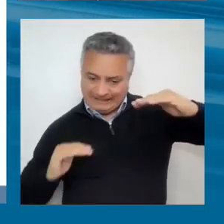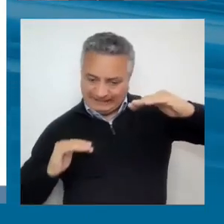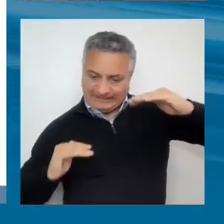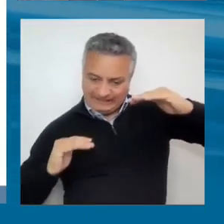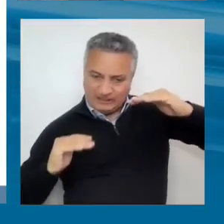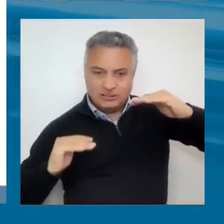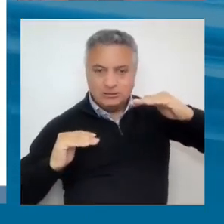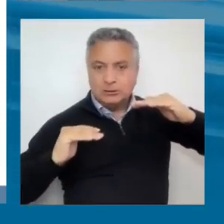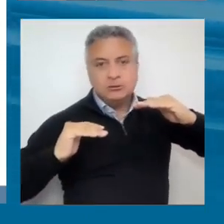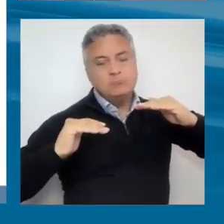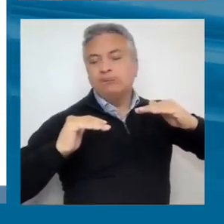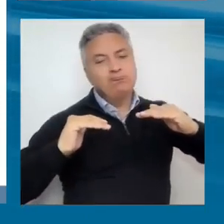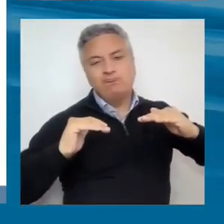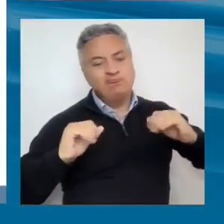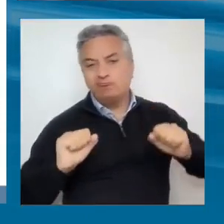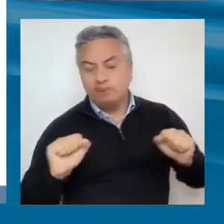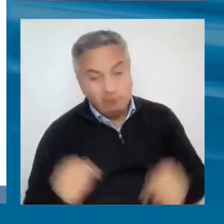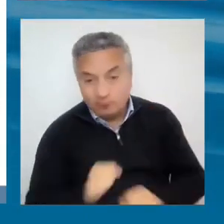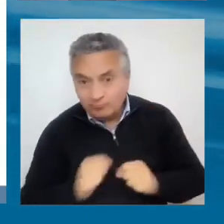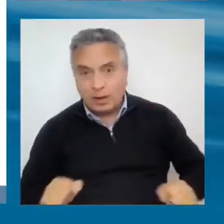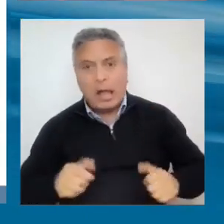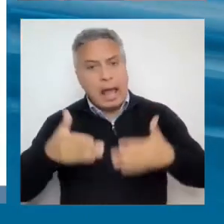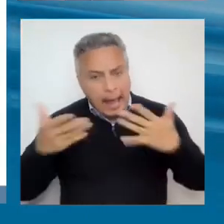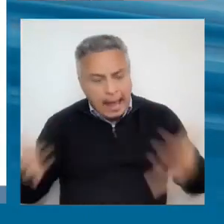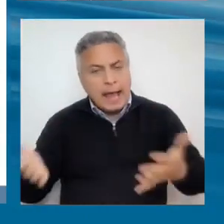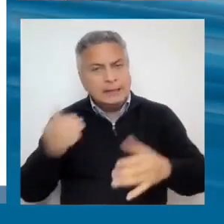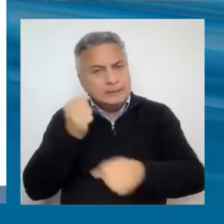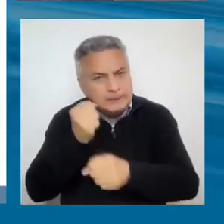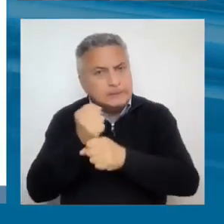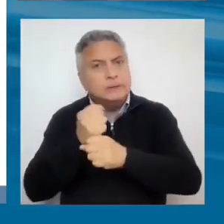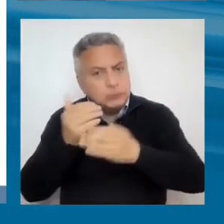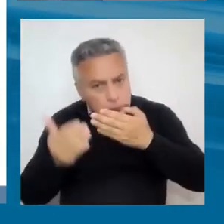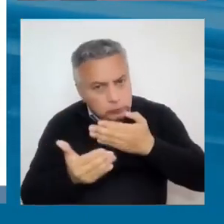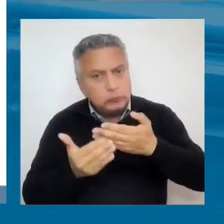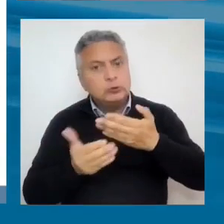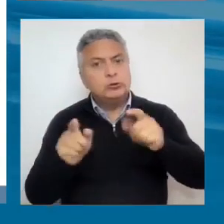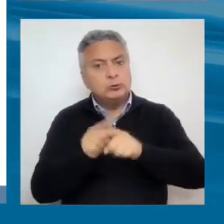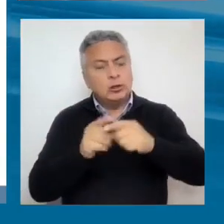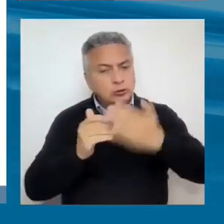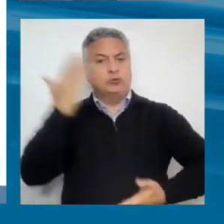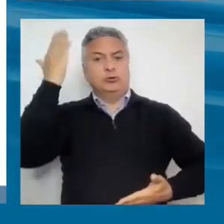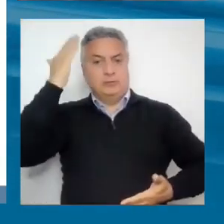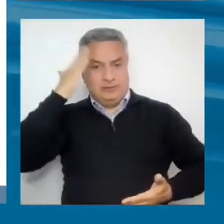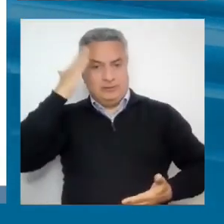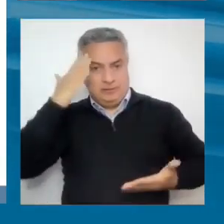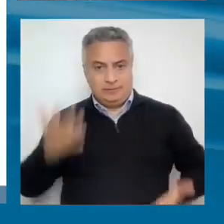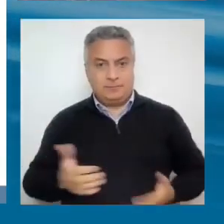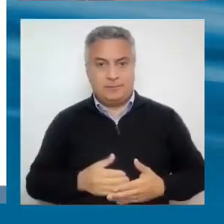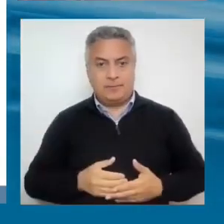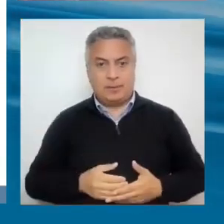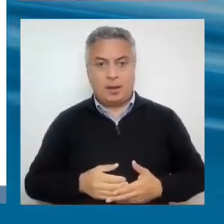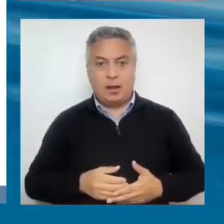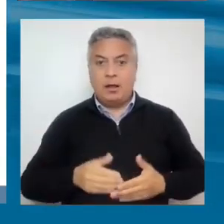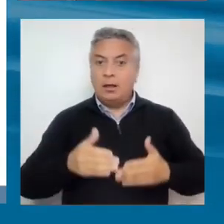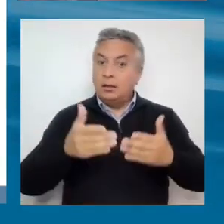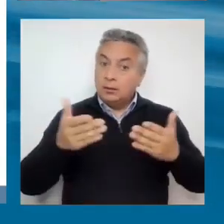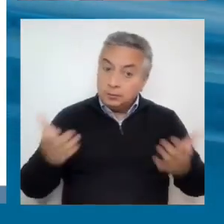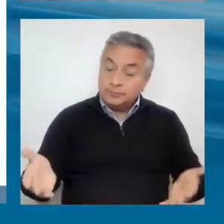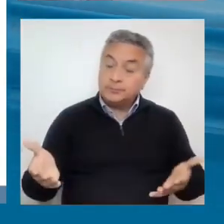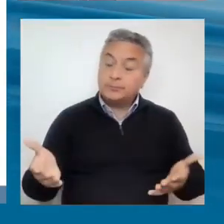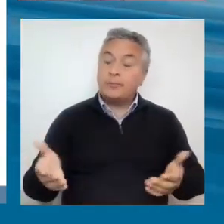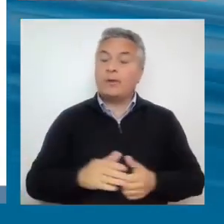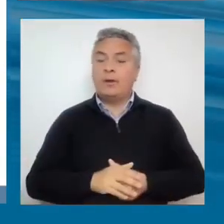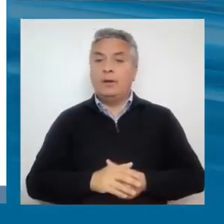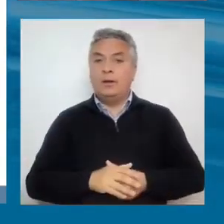innovación. La trampa de bajas capacidades institucionales o debilidad, bueno, esto, evidentemente, limita la